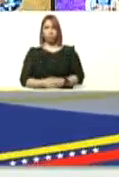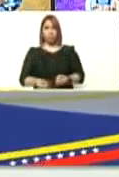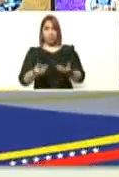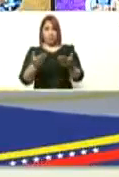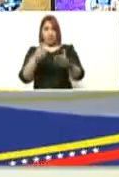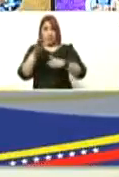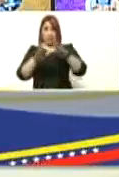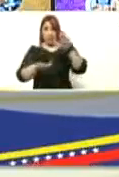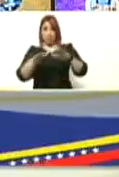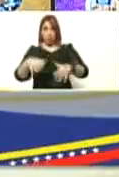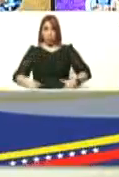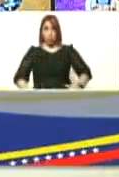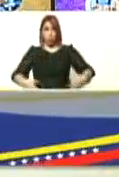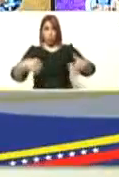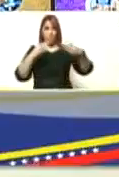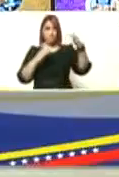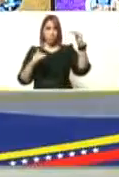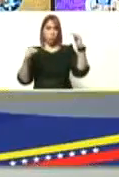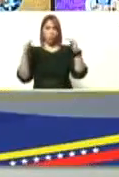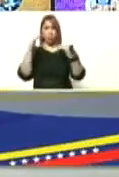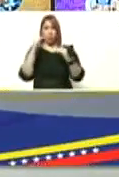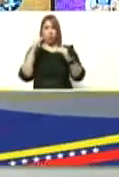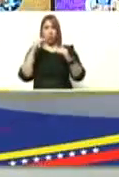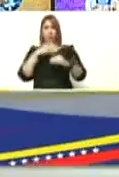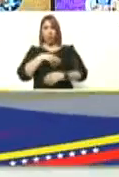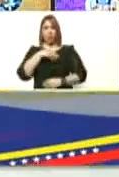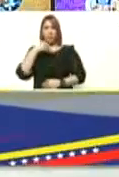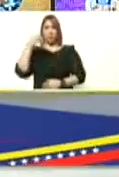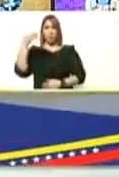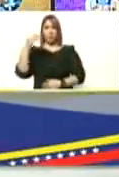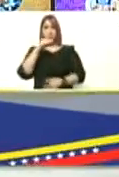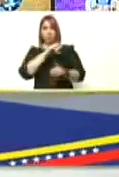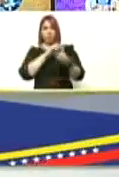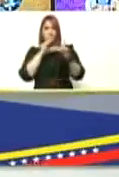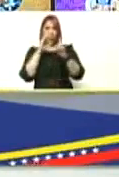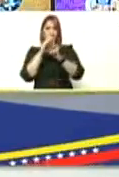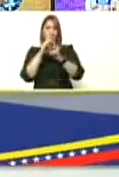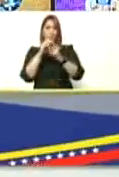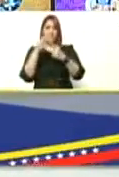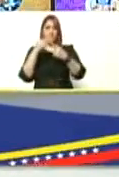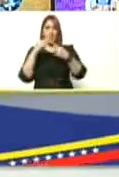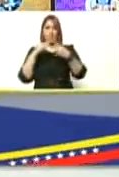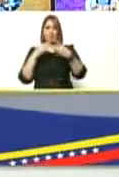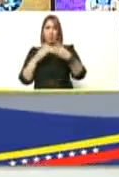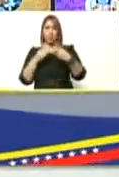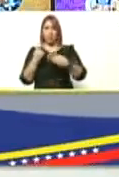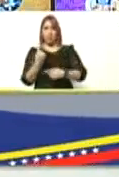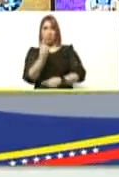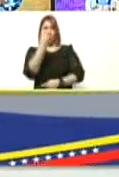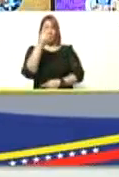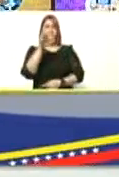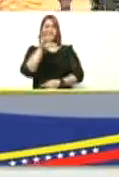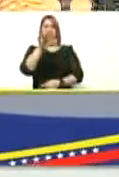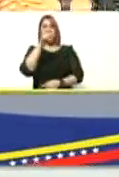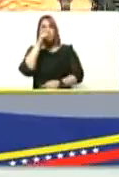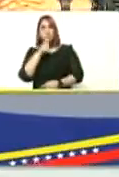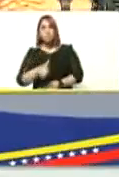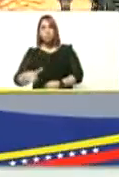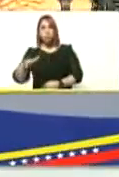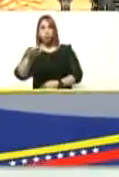la riqueza moral espiritual cultural y material de un país de un pueblo